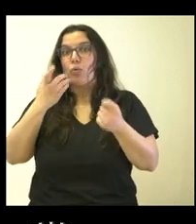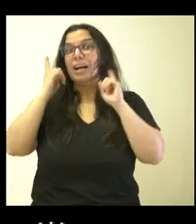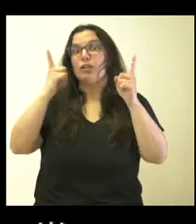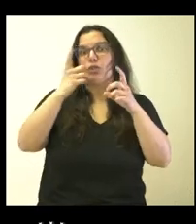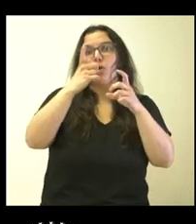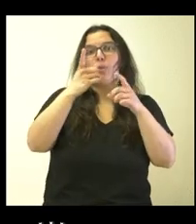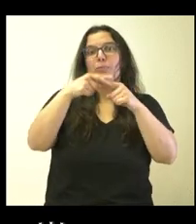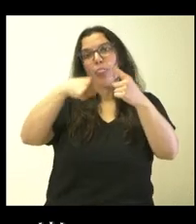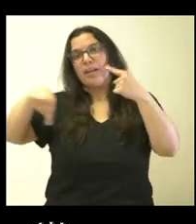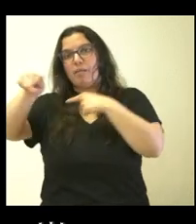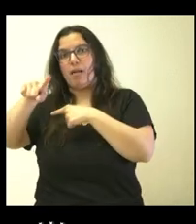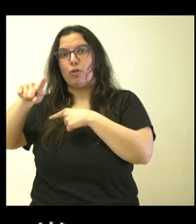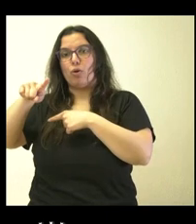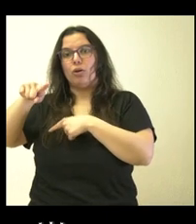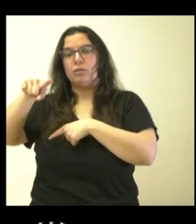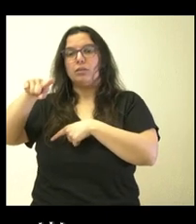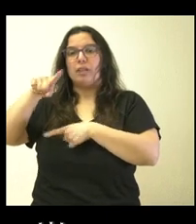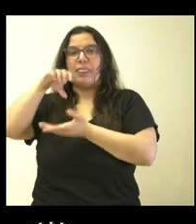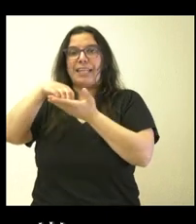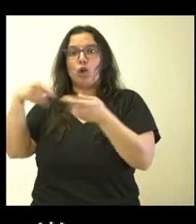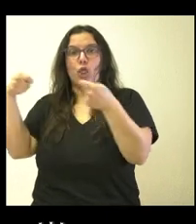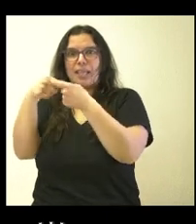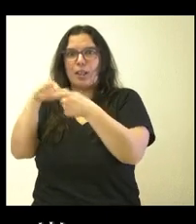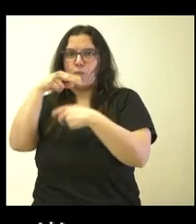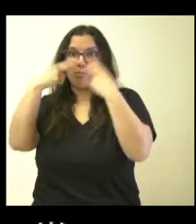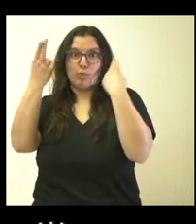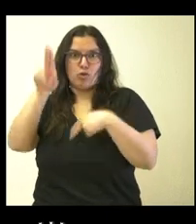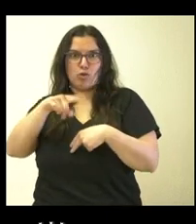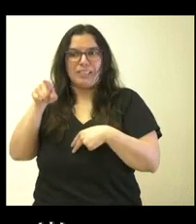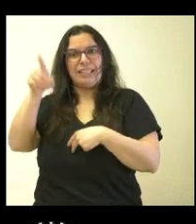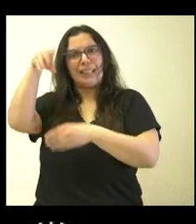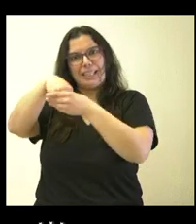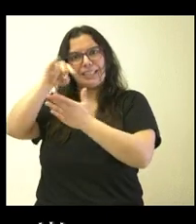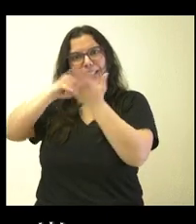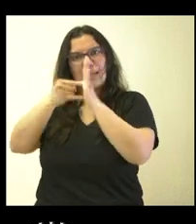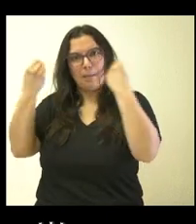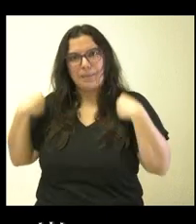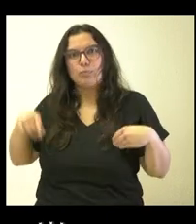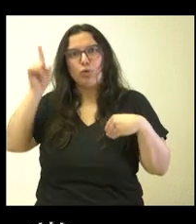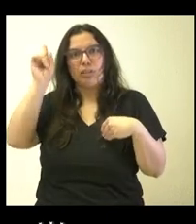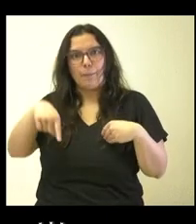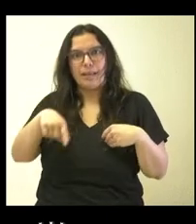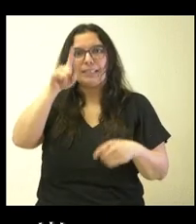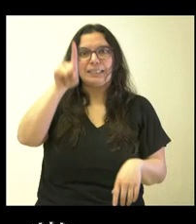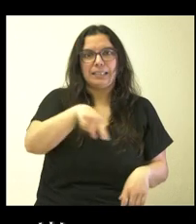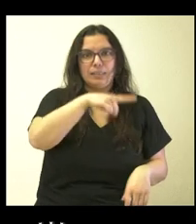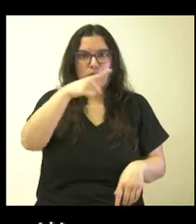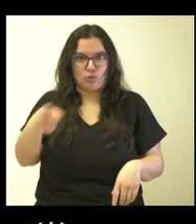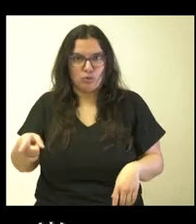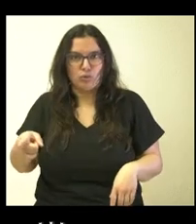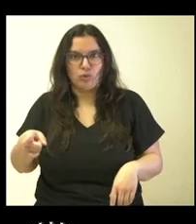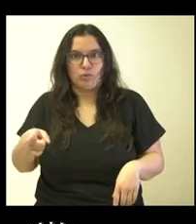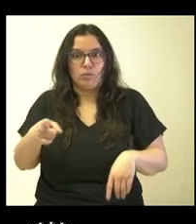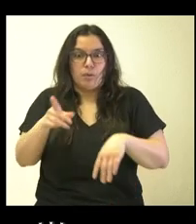de centros que no son centros públicos? Y se va también a disposición de ellos estos sistemas informáticos para que los